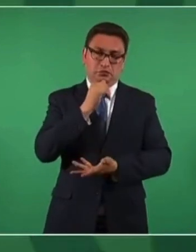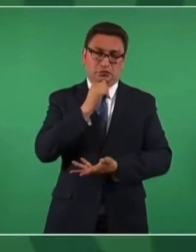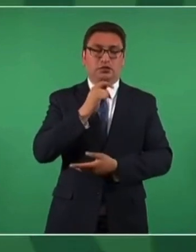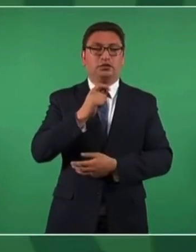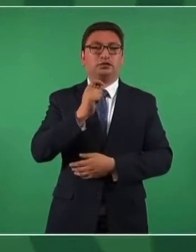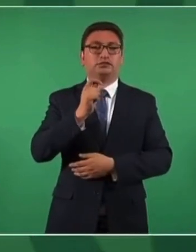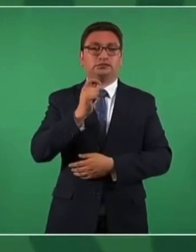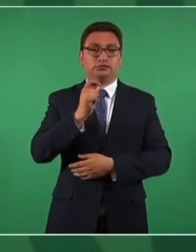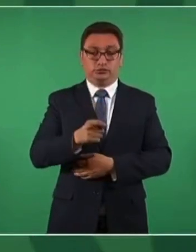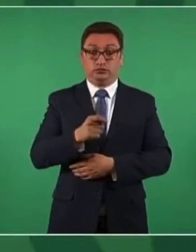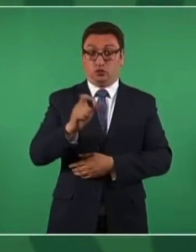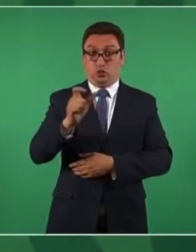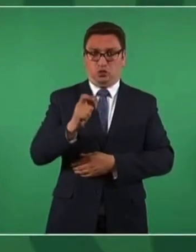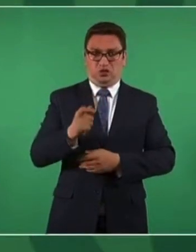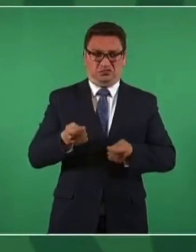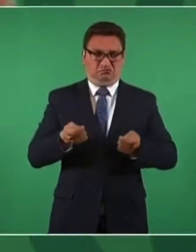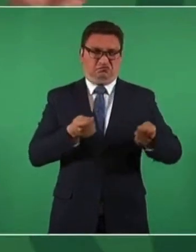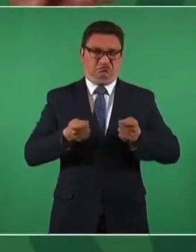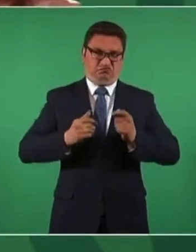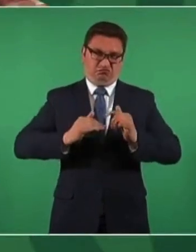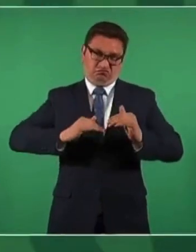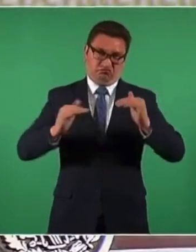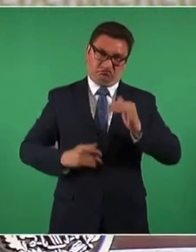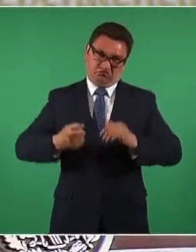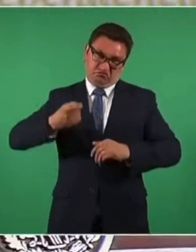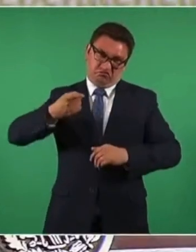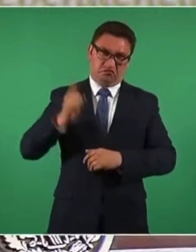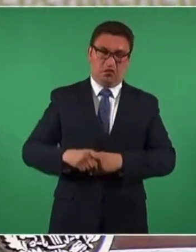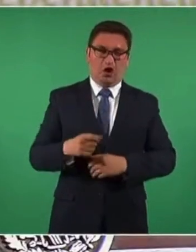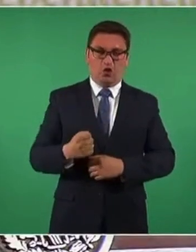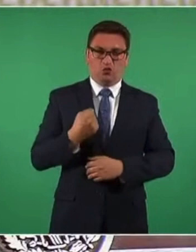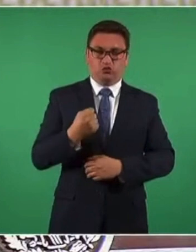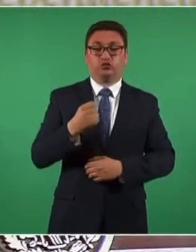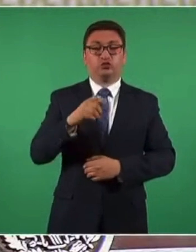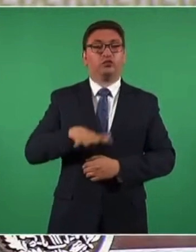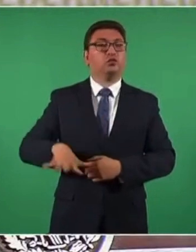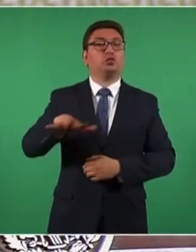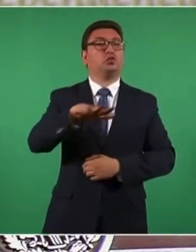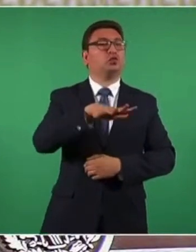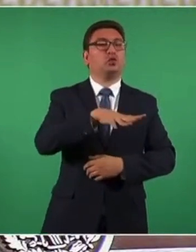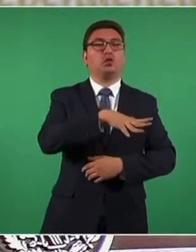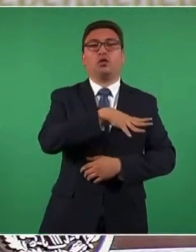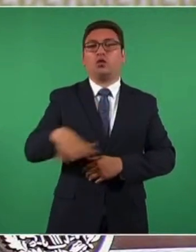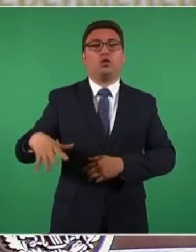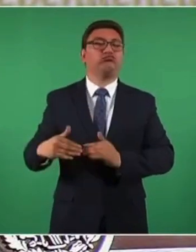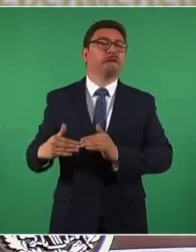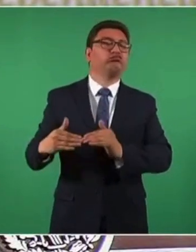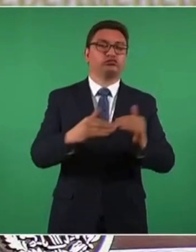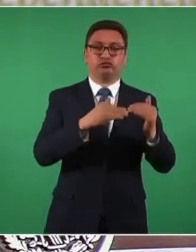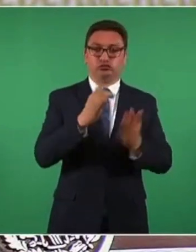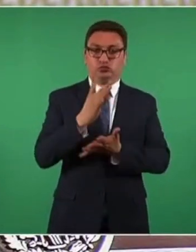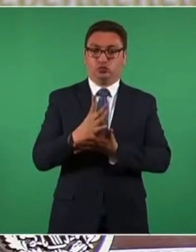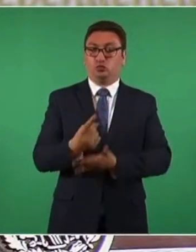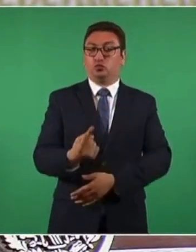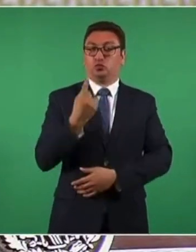en las dictaduras donde hay un pensamiento uniforme,